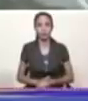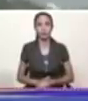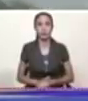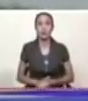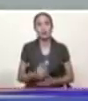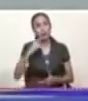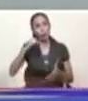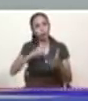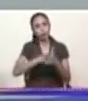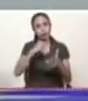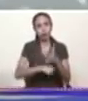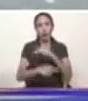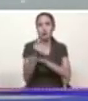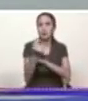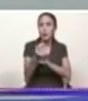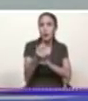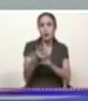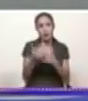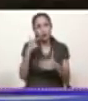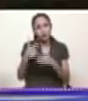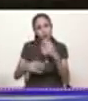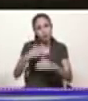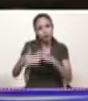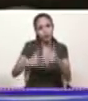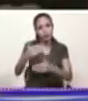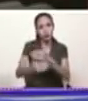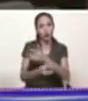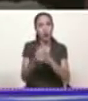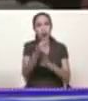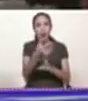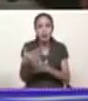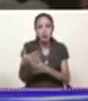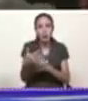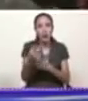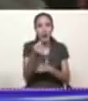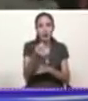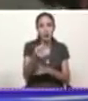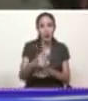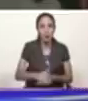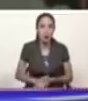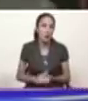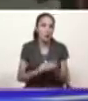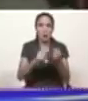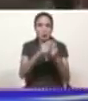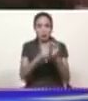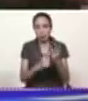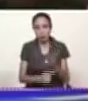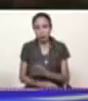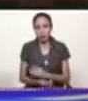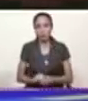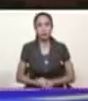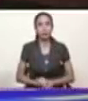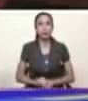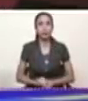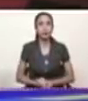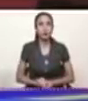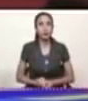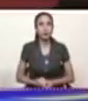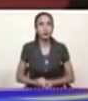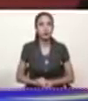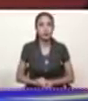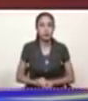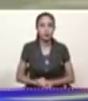dando semillas para multiplicar la siembra de nuestro pueblo para multiplicar los alimentos en la mesa del venezolano este es el trabajo